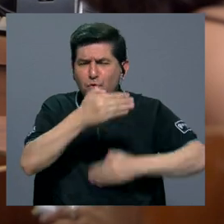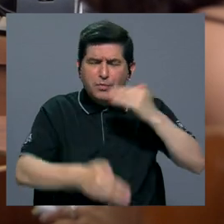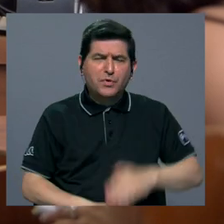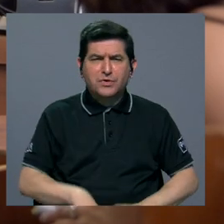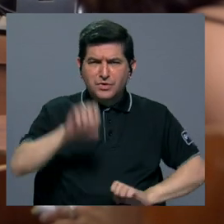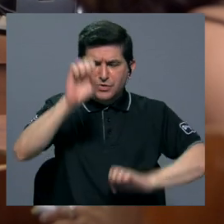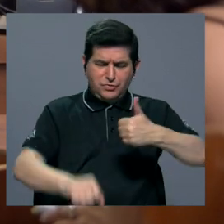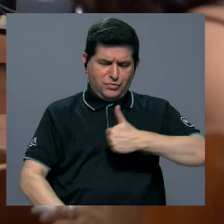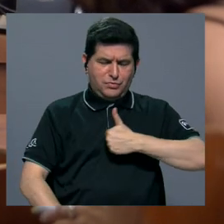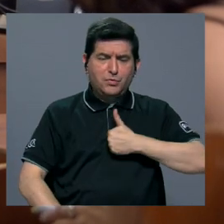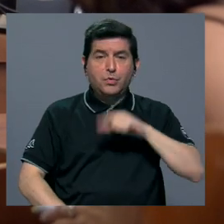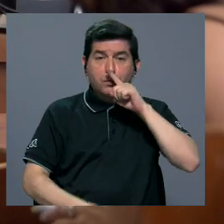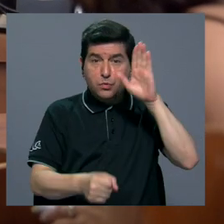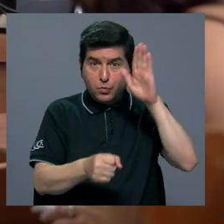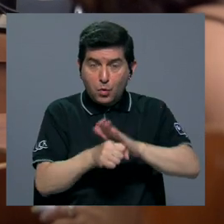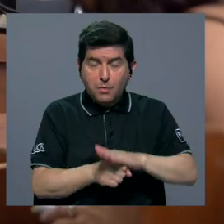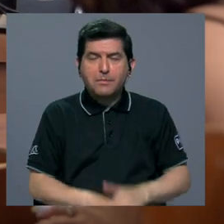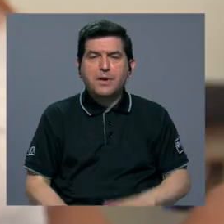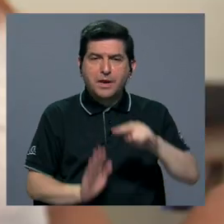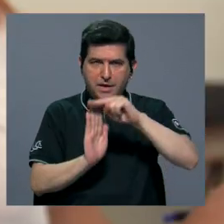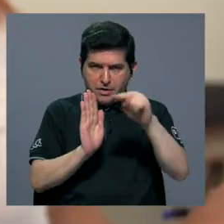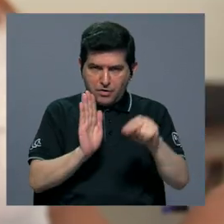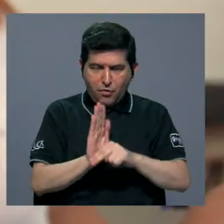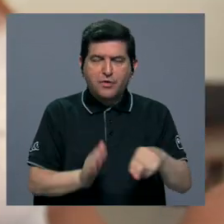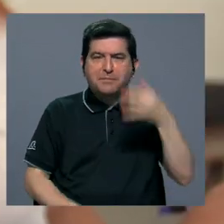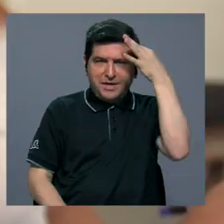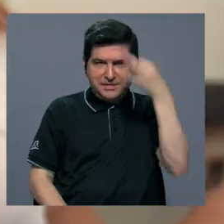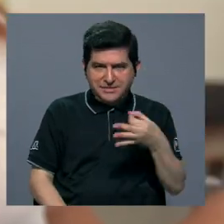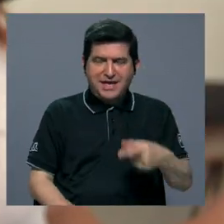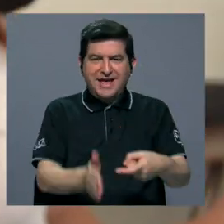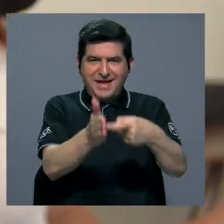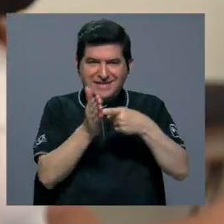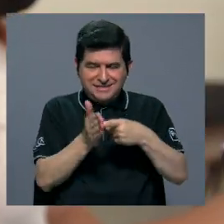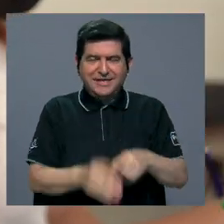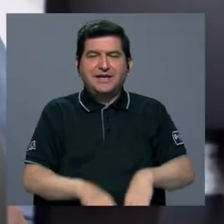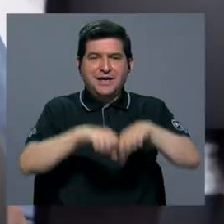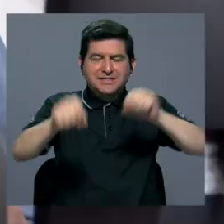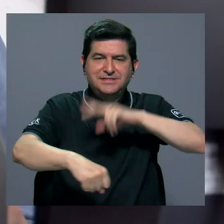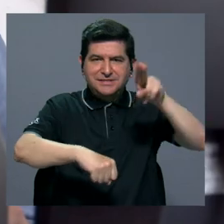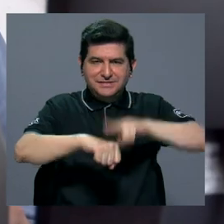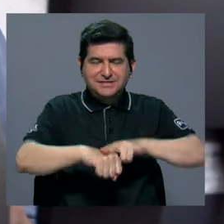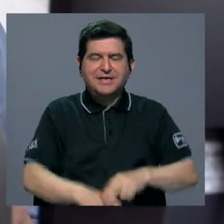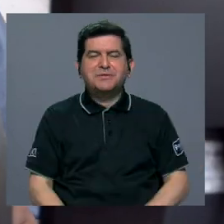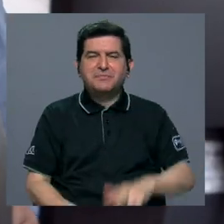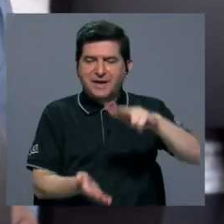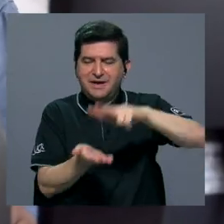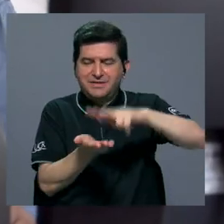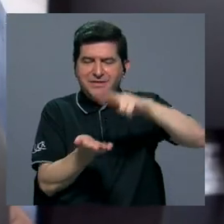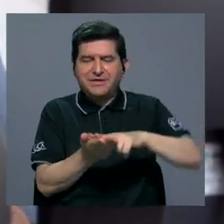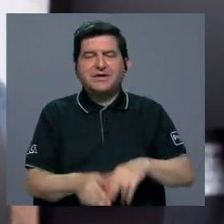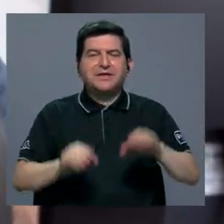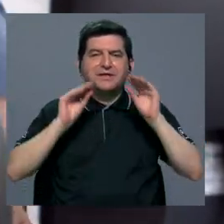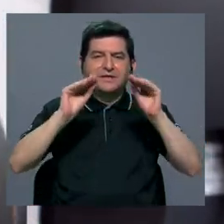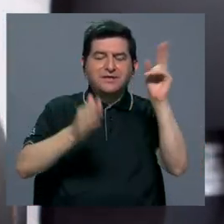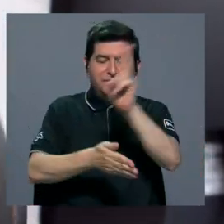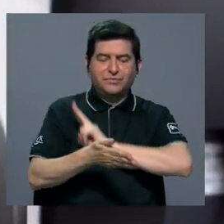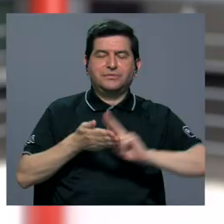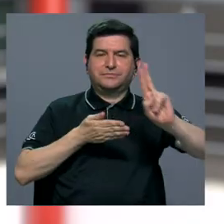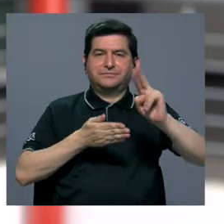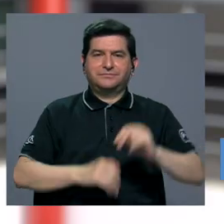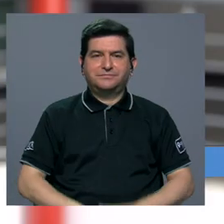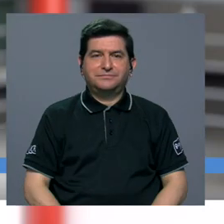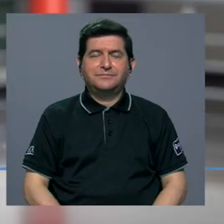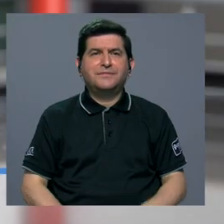autoevaluación para cumplir con los estándares y criterios que exige el Sistema Nacional de Acreditación de la Educación Superior.